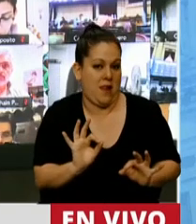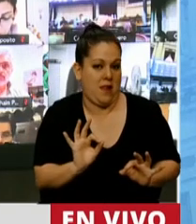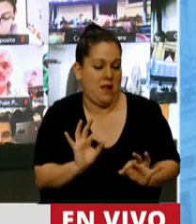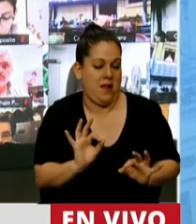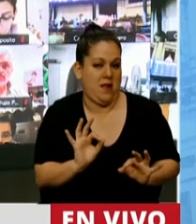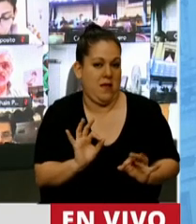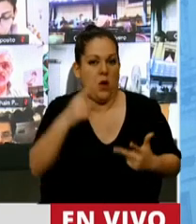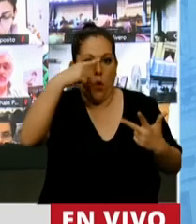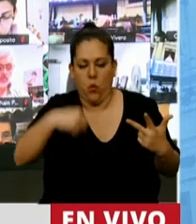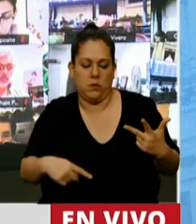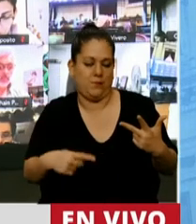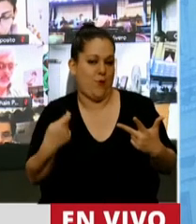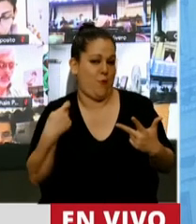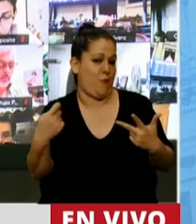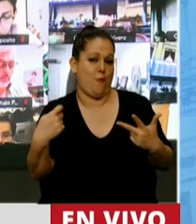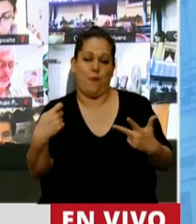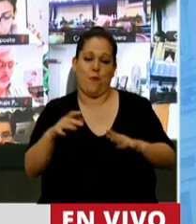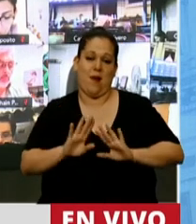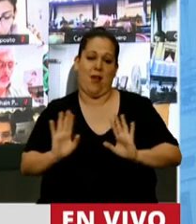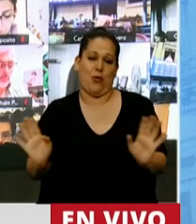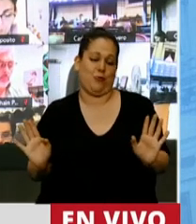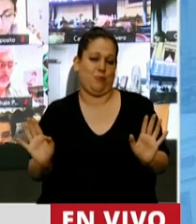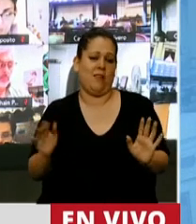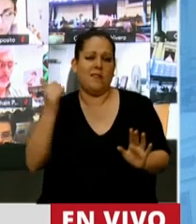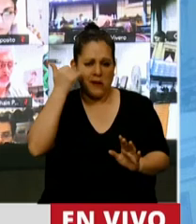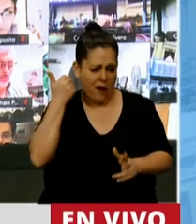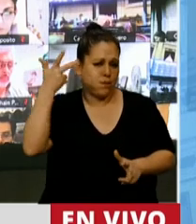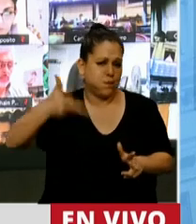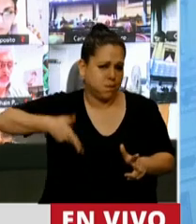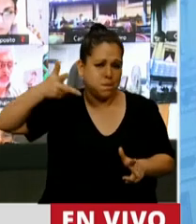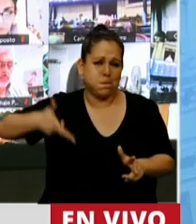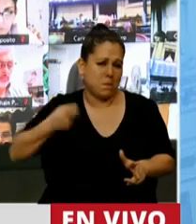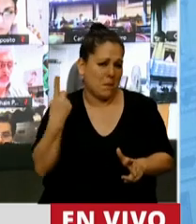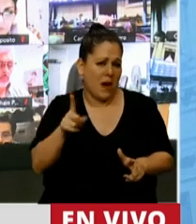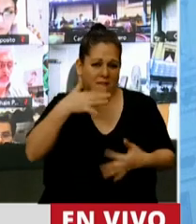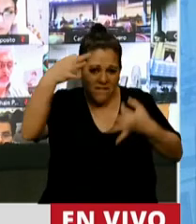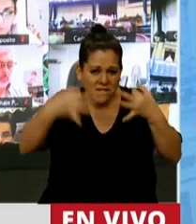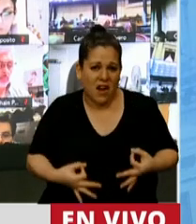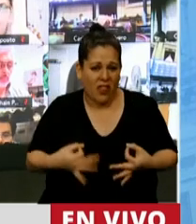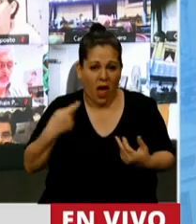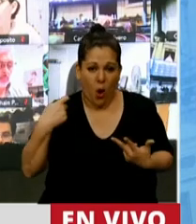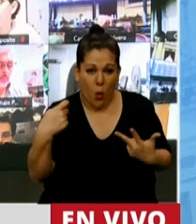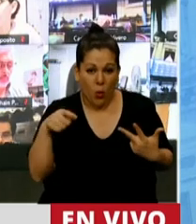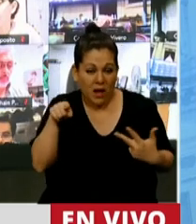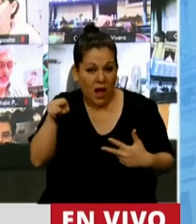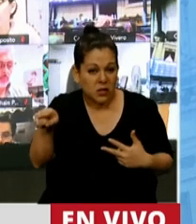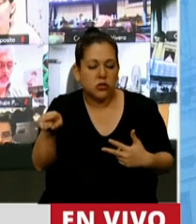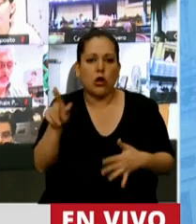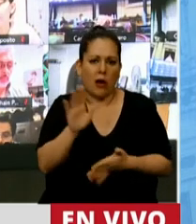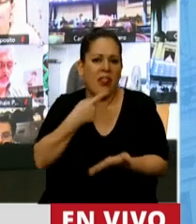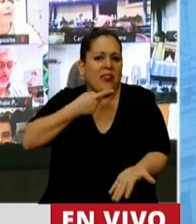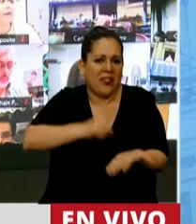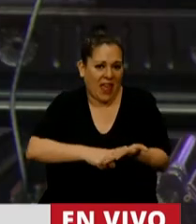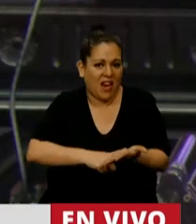Presidente, el tema de los jubilados. Ya mucho se ha dicho aquí, pero es inadmisible que se haya derogado por